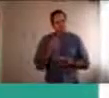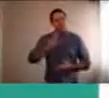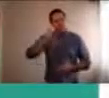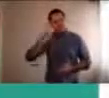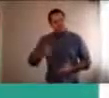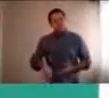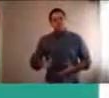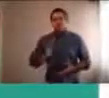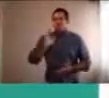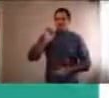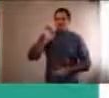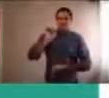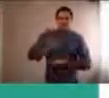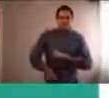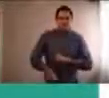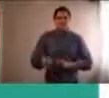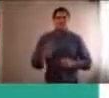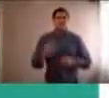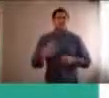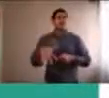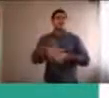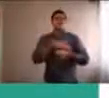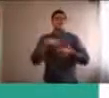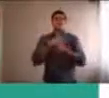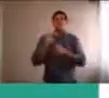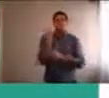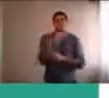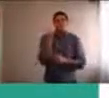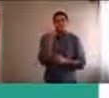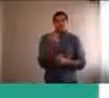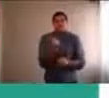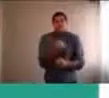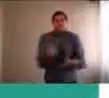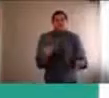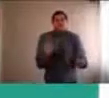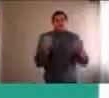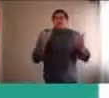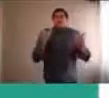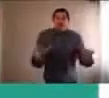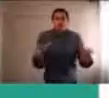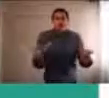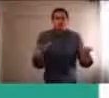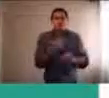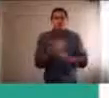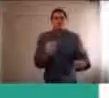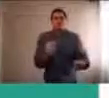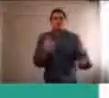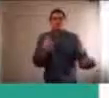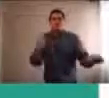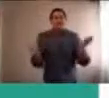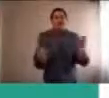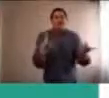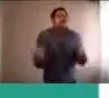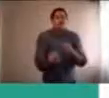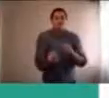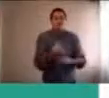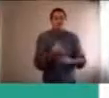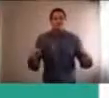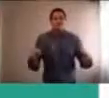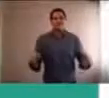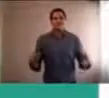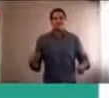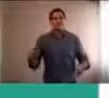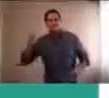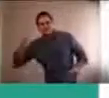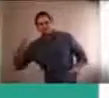podemos manejar, no la podemos domesticar, no la podemos modificar, perdónenme, temas